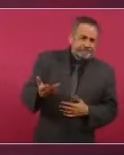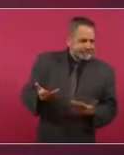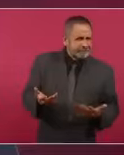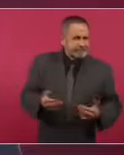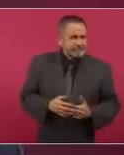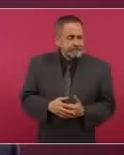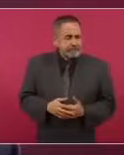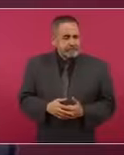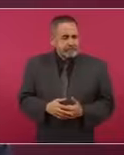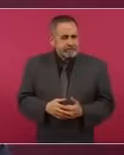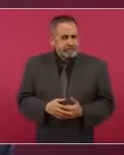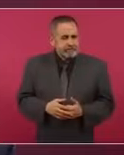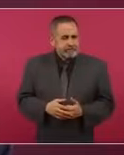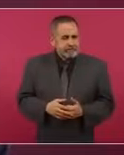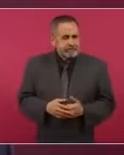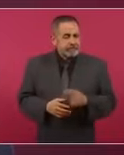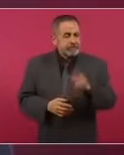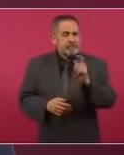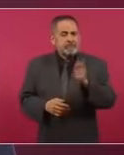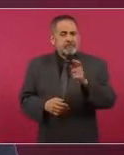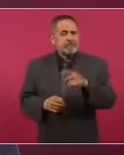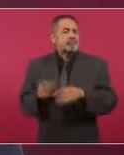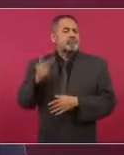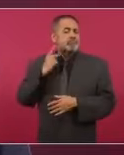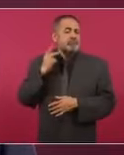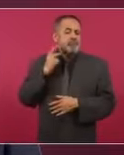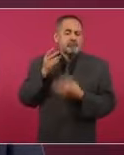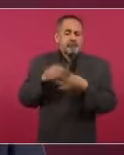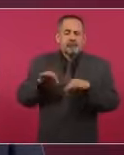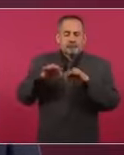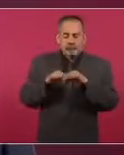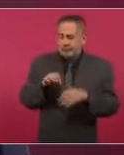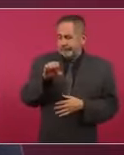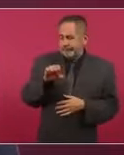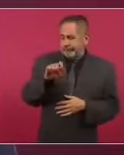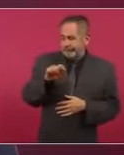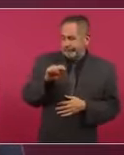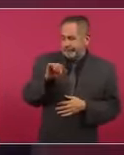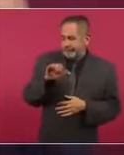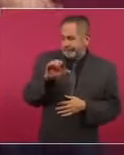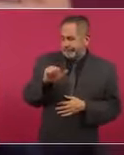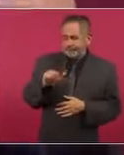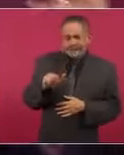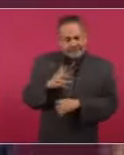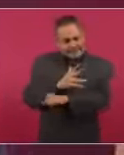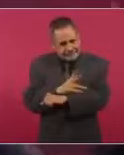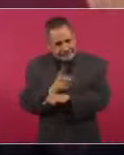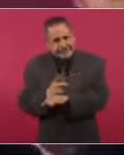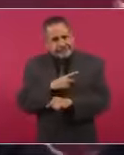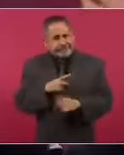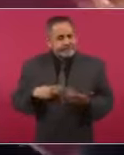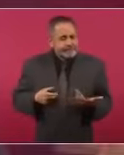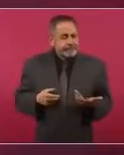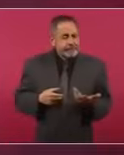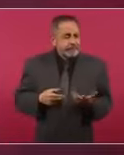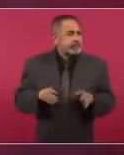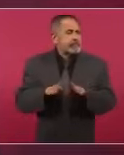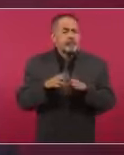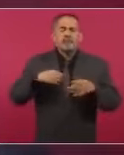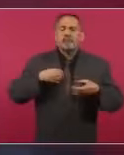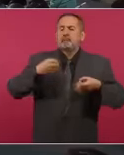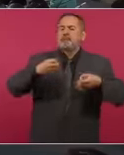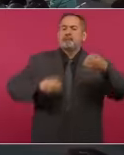Y no hay que olvidar que la política es un imperativo ético, ¿cómo un impartidor de